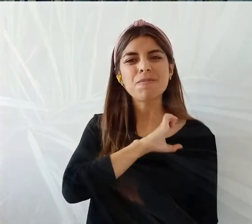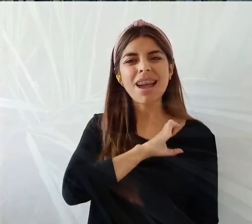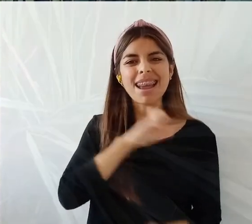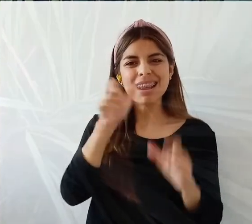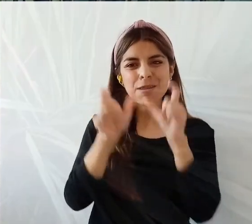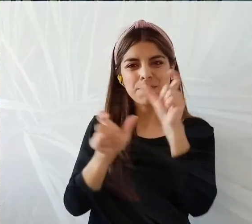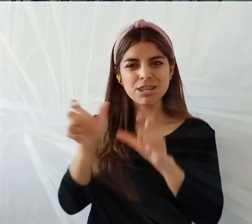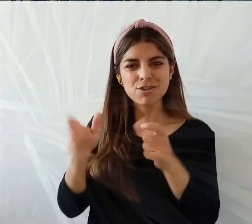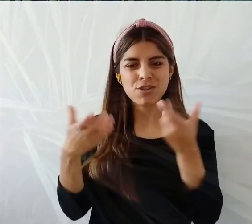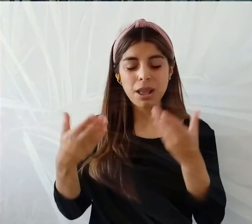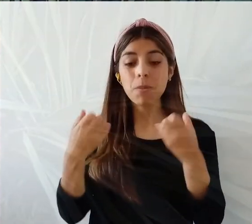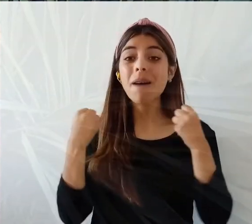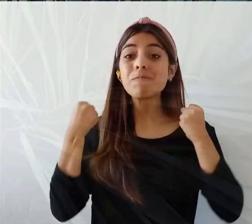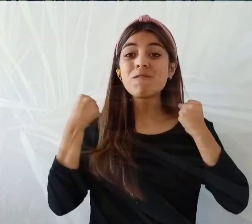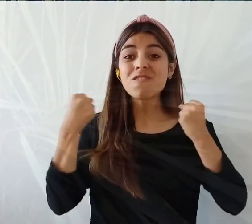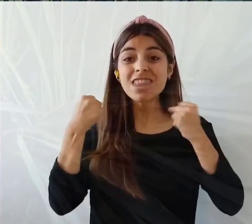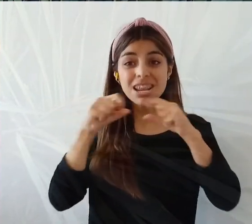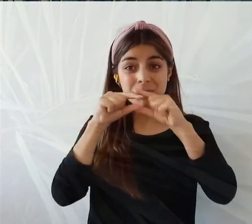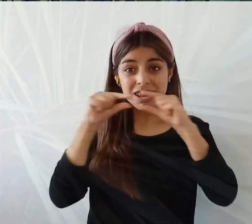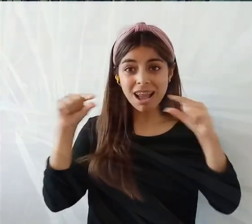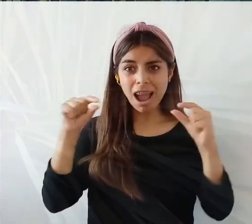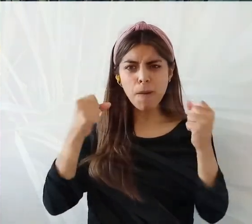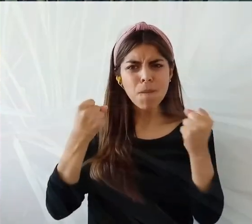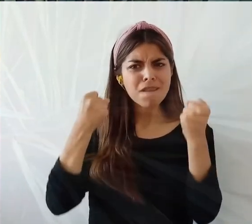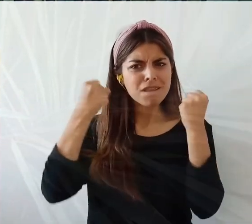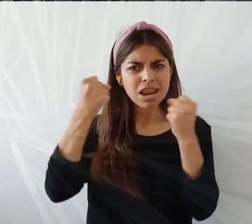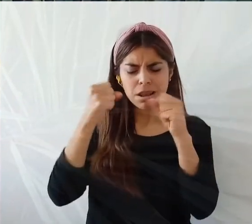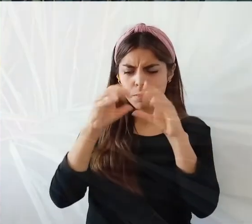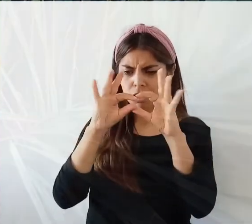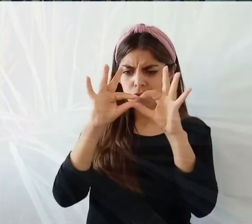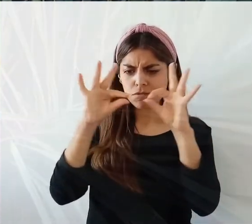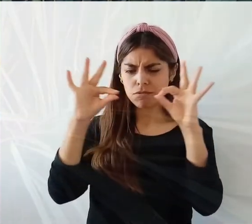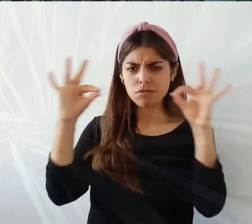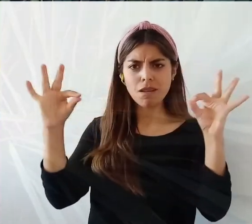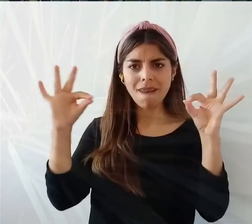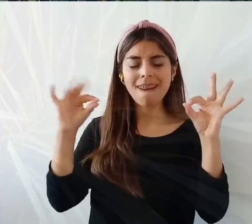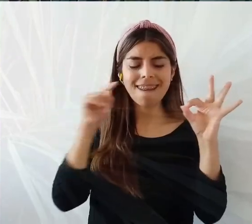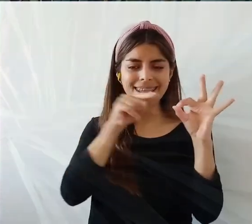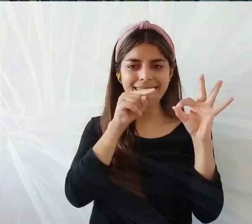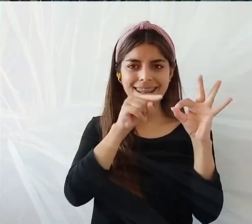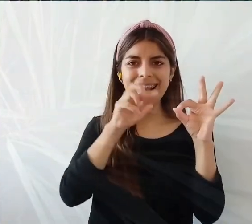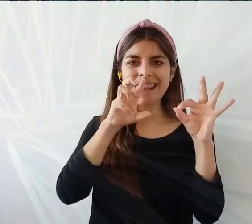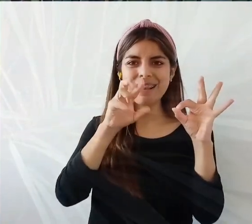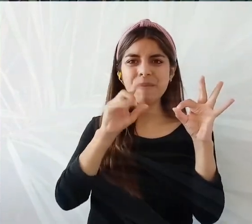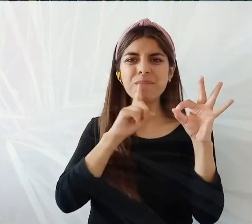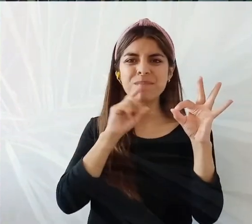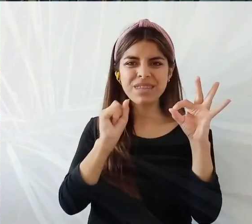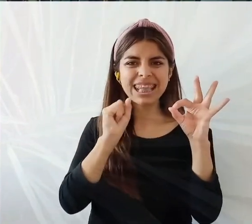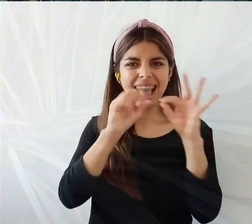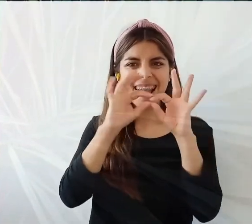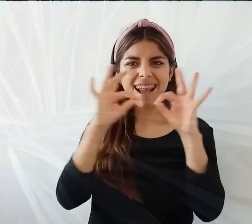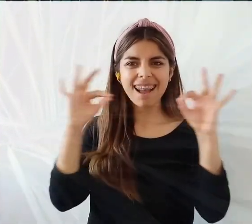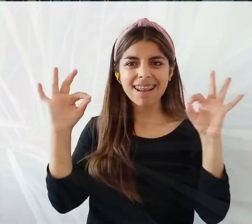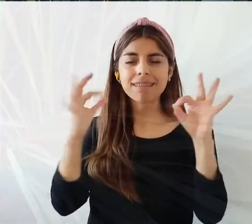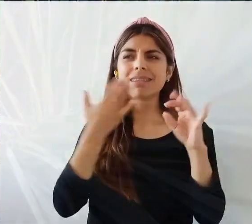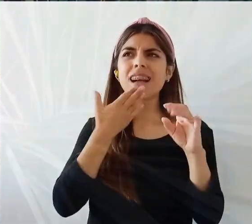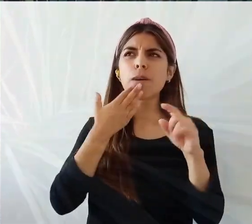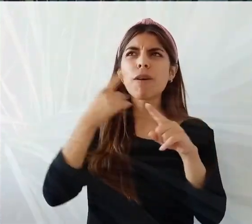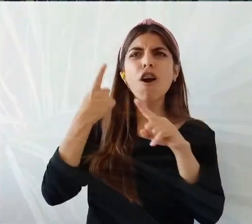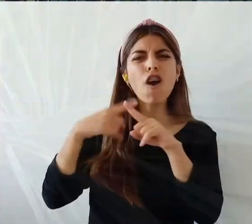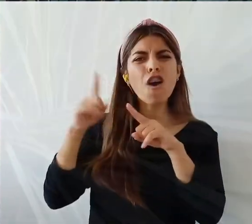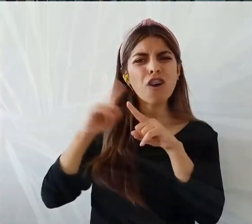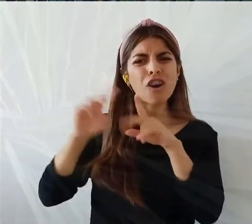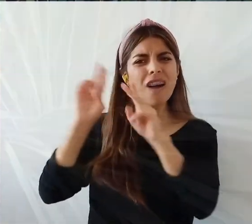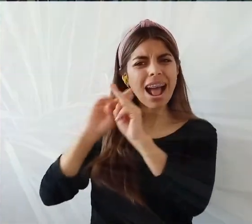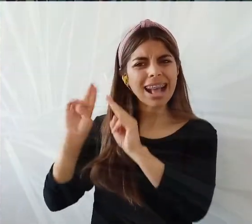Porque son muy firmes. Igual que hacer esto, hacían igual, parece que hacían igual para los sallos, esos